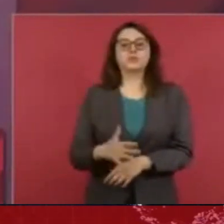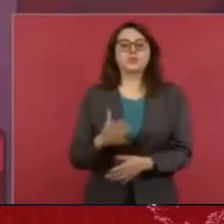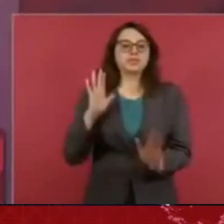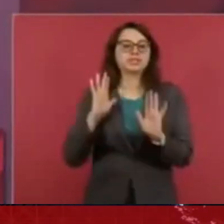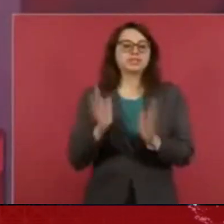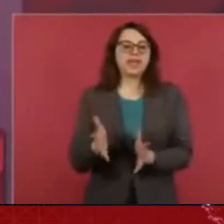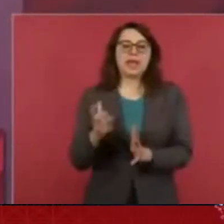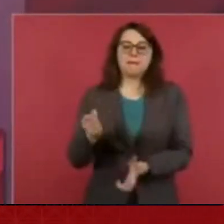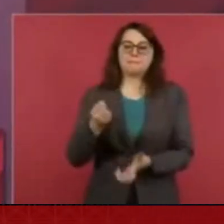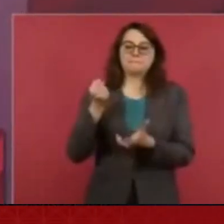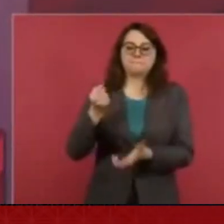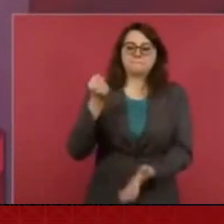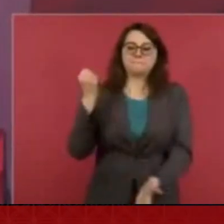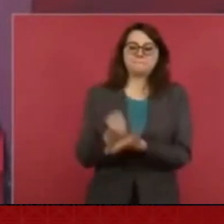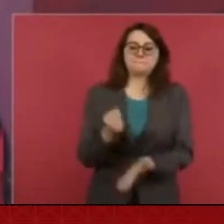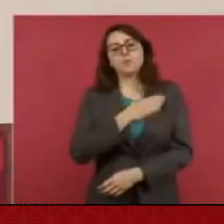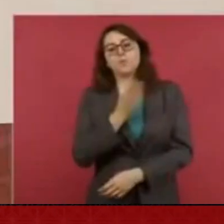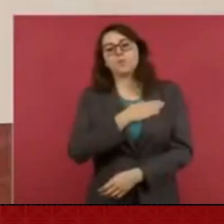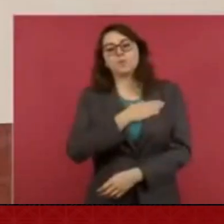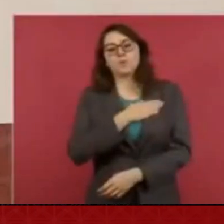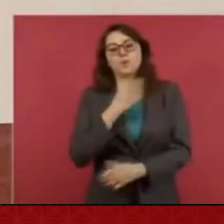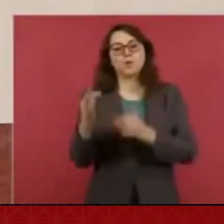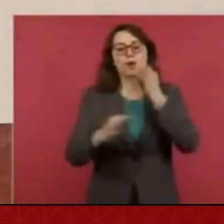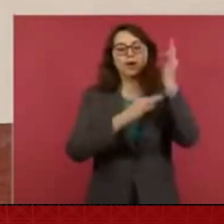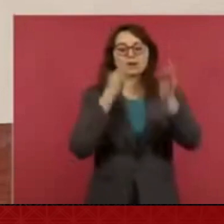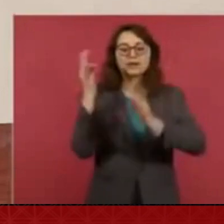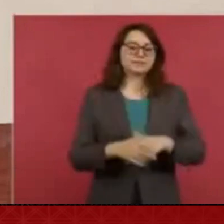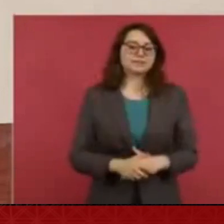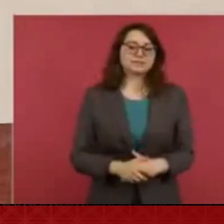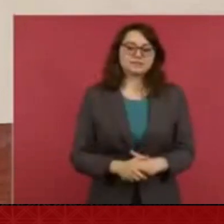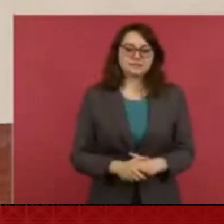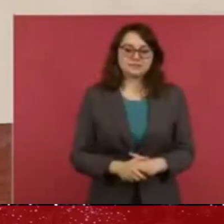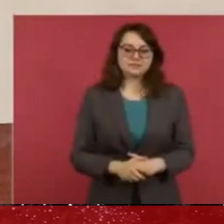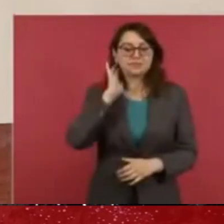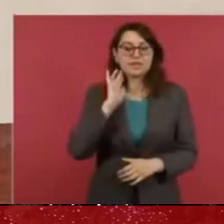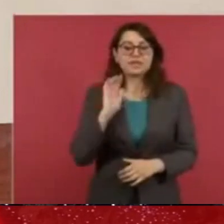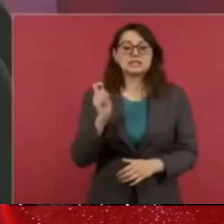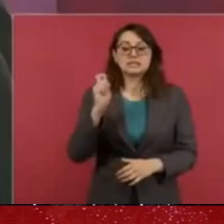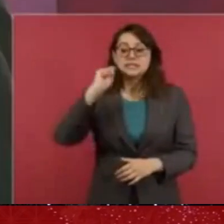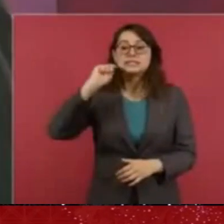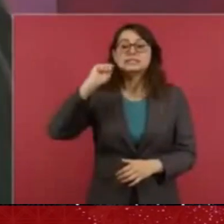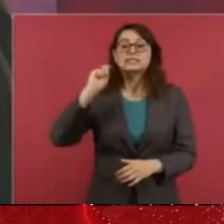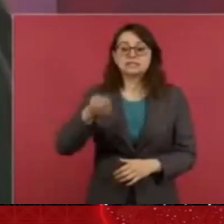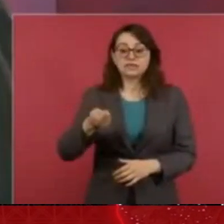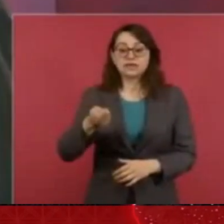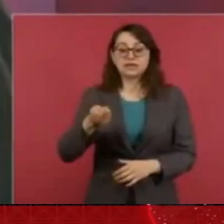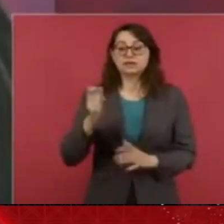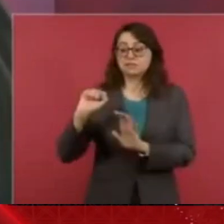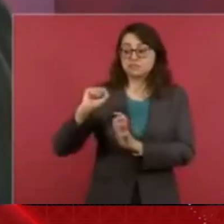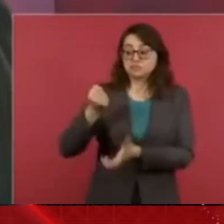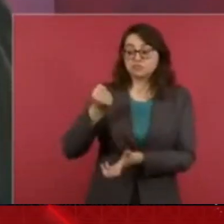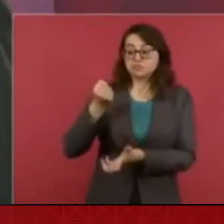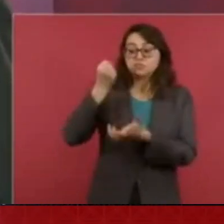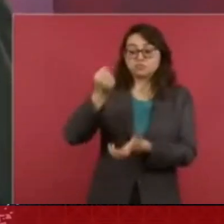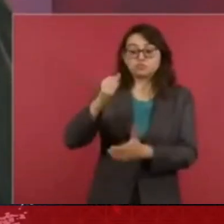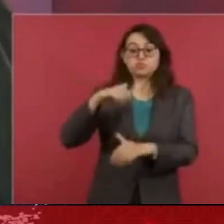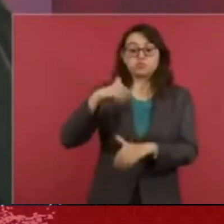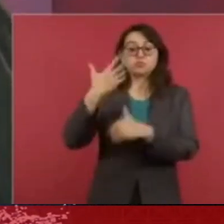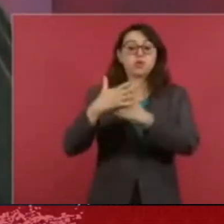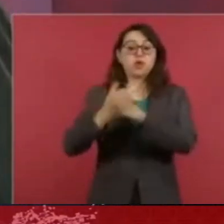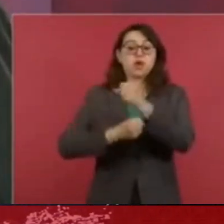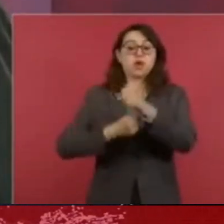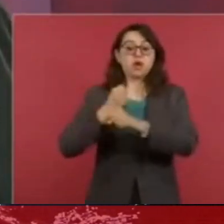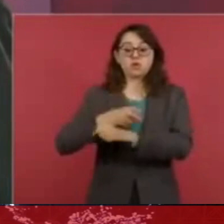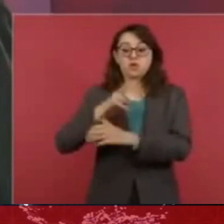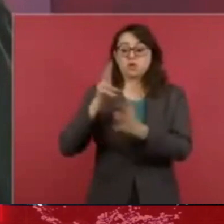próximo. Es muy buena noticia, muy buena noticia, porque es el presupuesto para el bienestar,